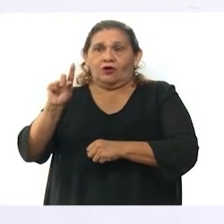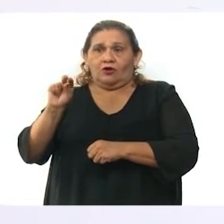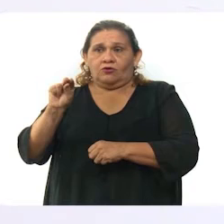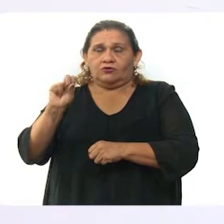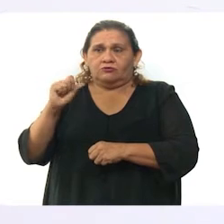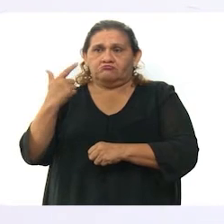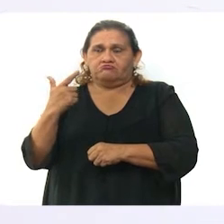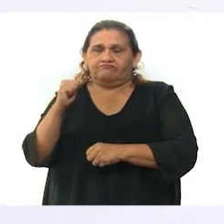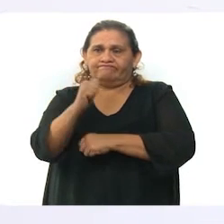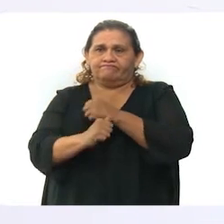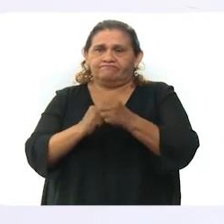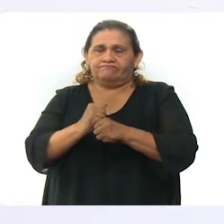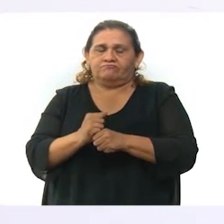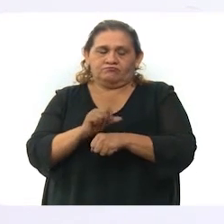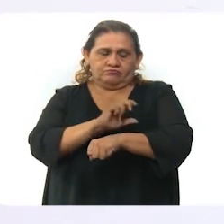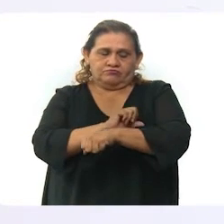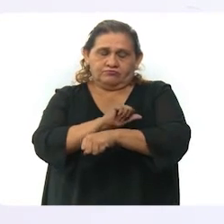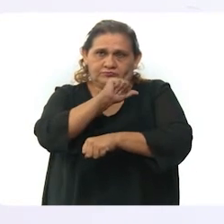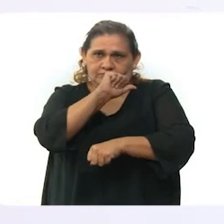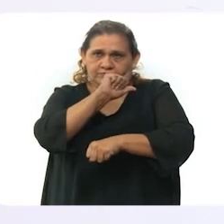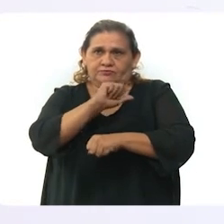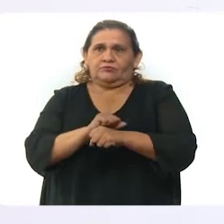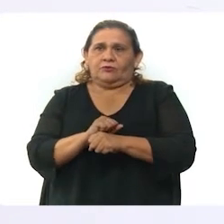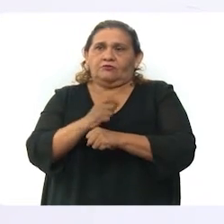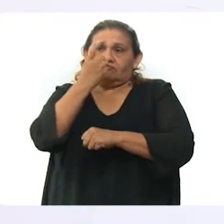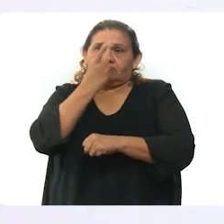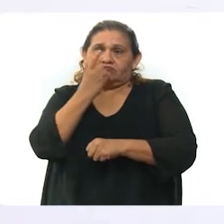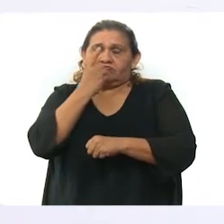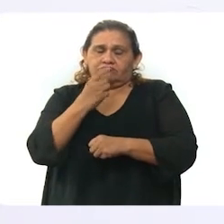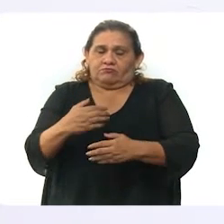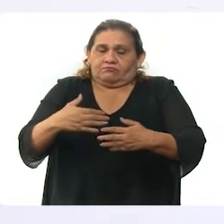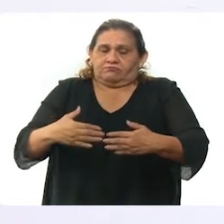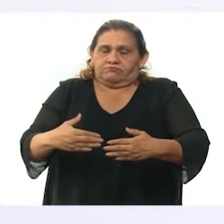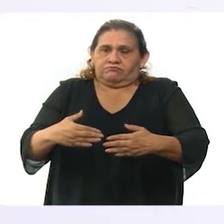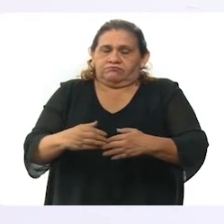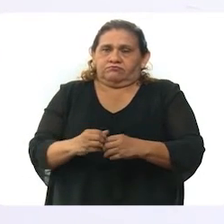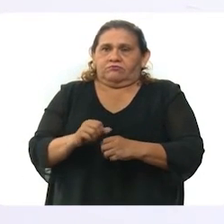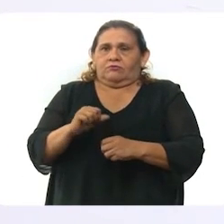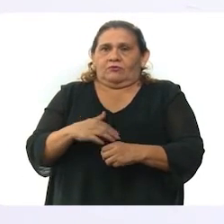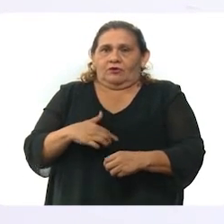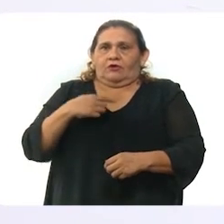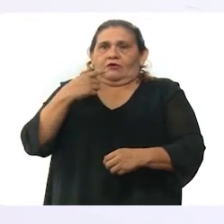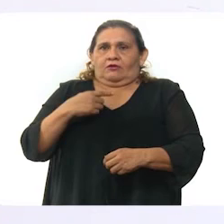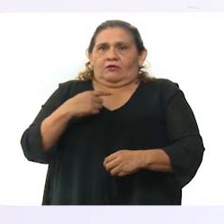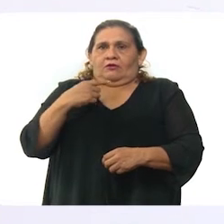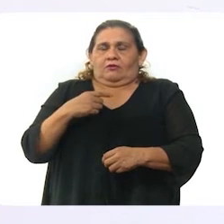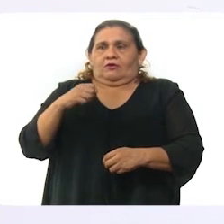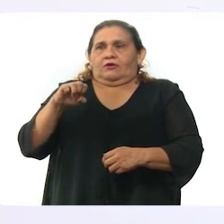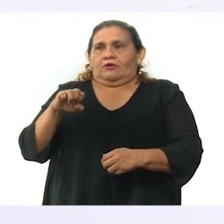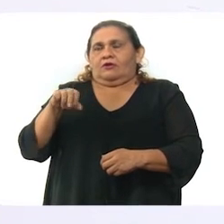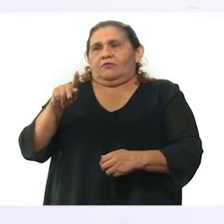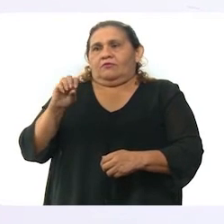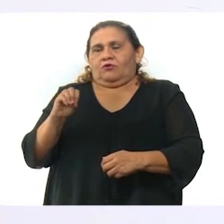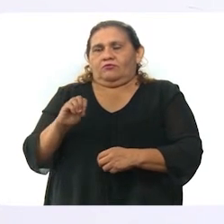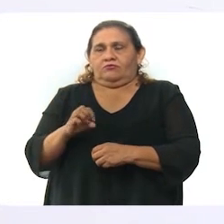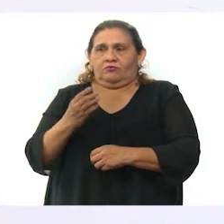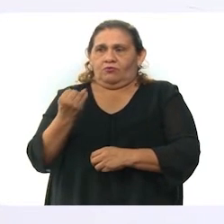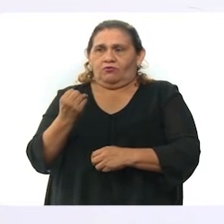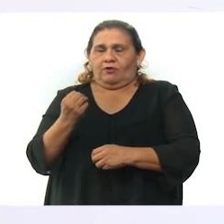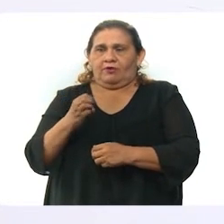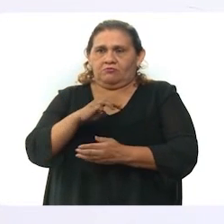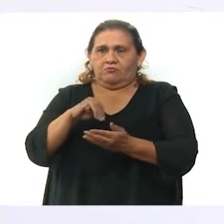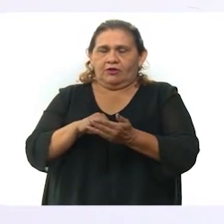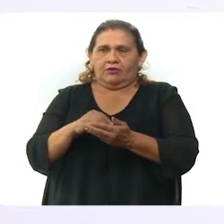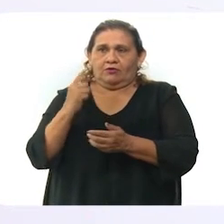Sus principales enfermedades fueron hipertensión arterial, diabetes, obesidad, asma y EPOC. Nueve residían en Mérida, una en